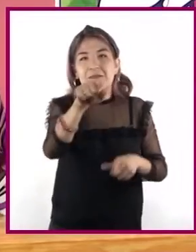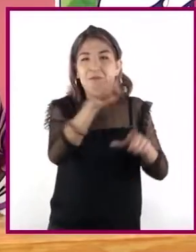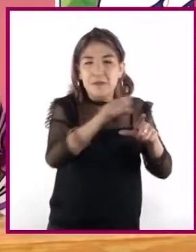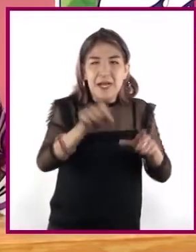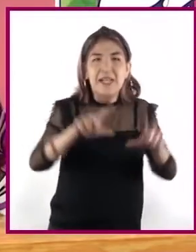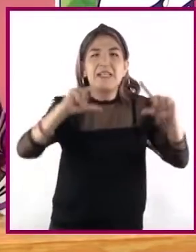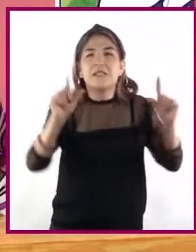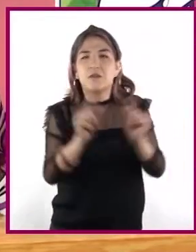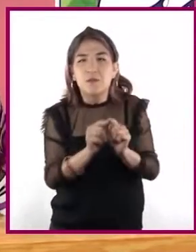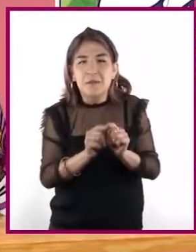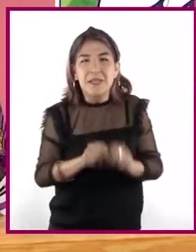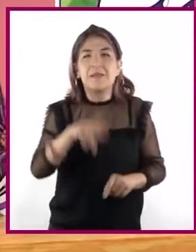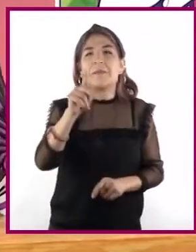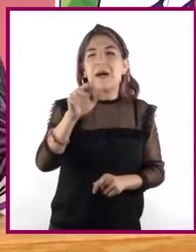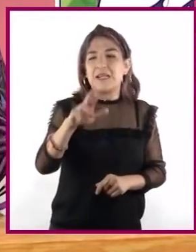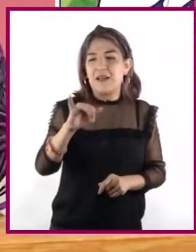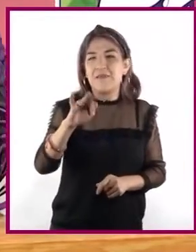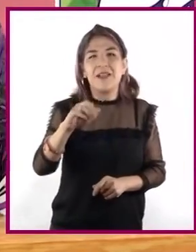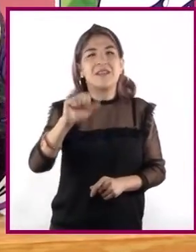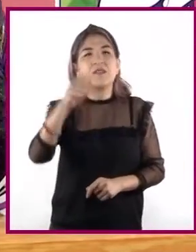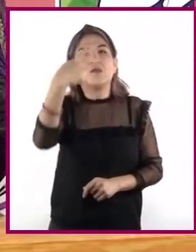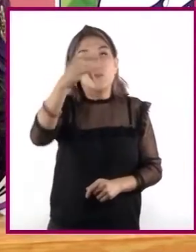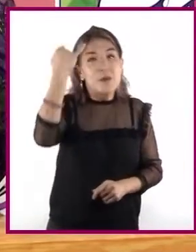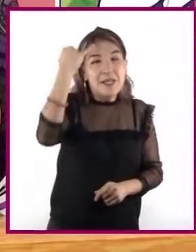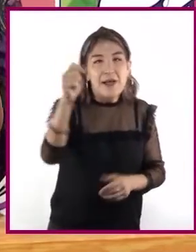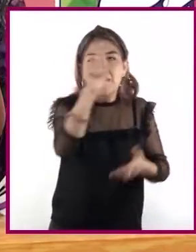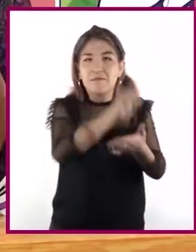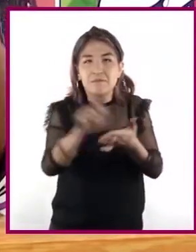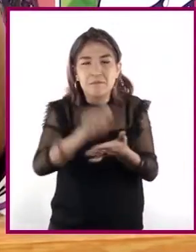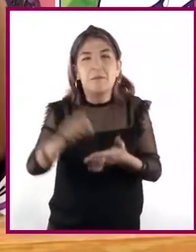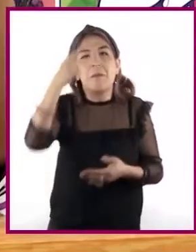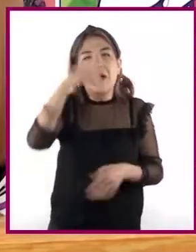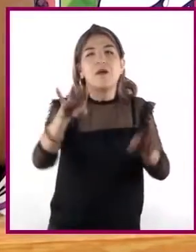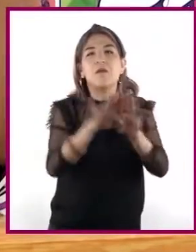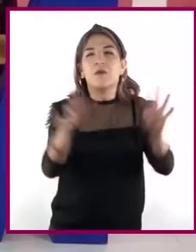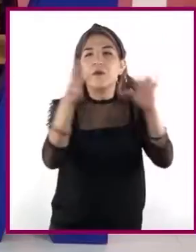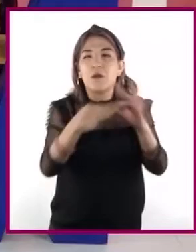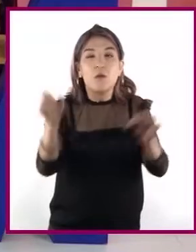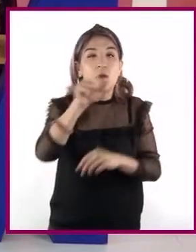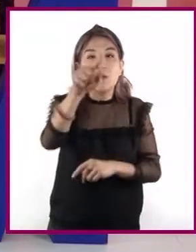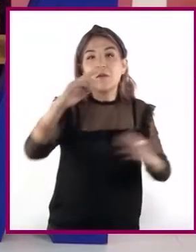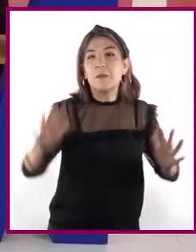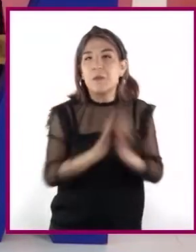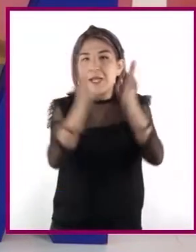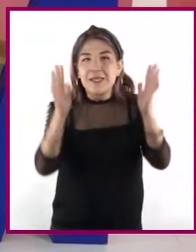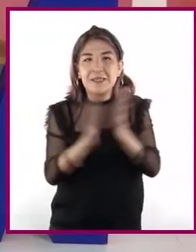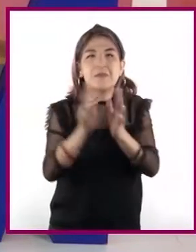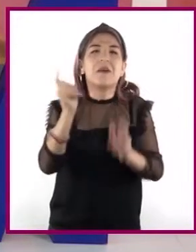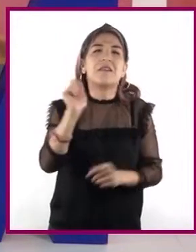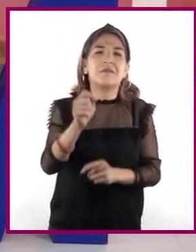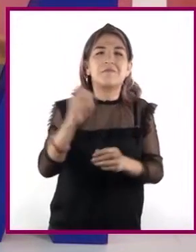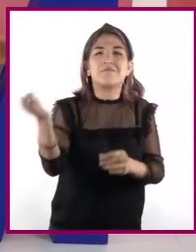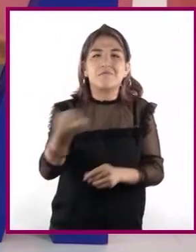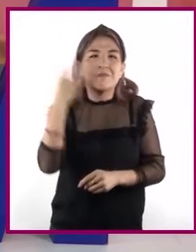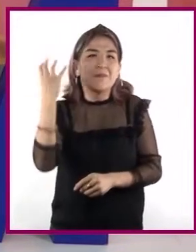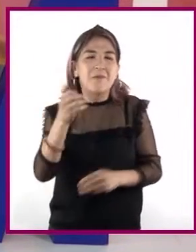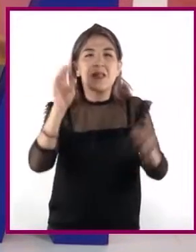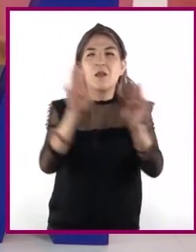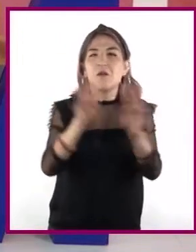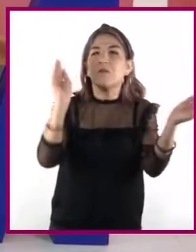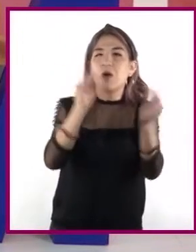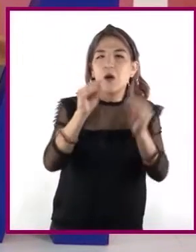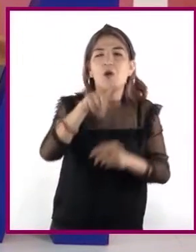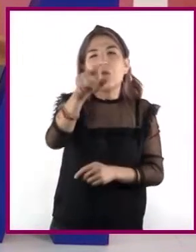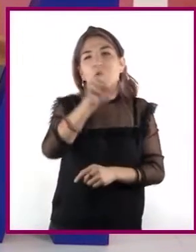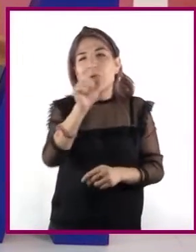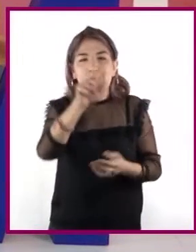o de síntesis les permite apoyar su argumentación al participar en una discusión o al